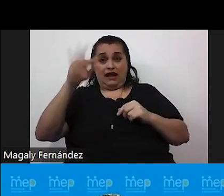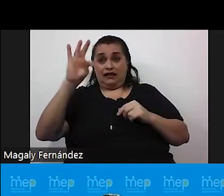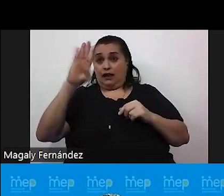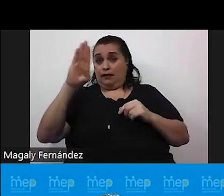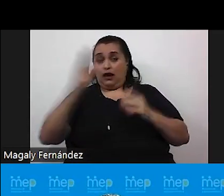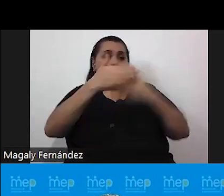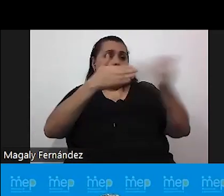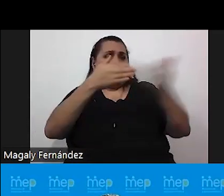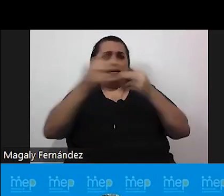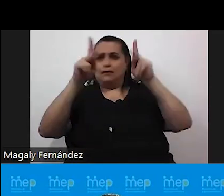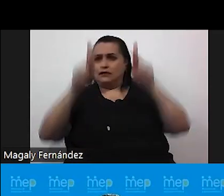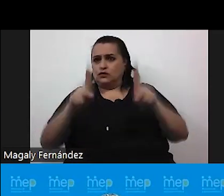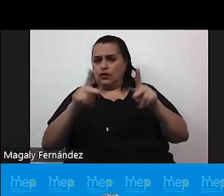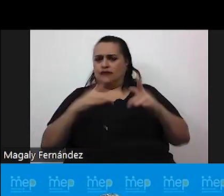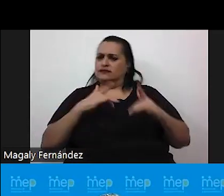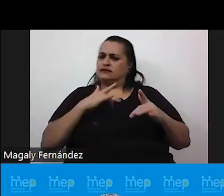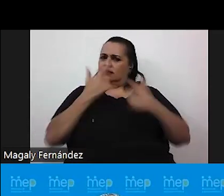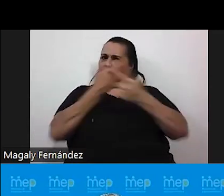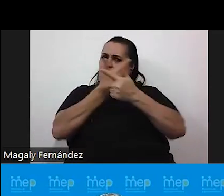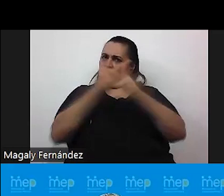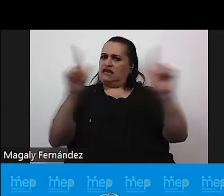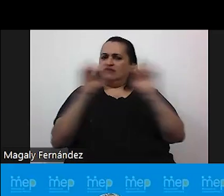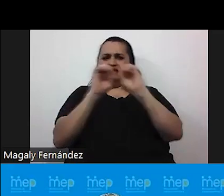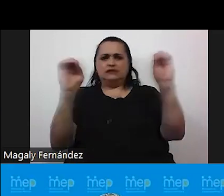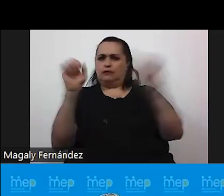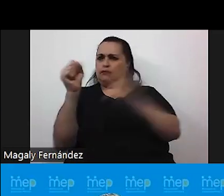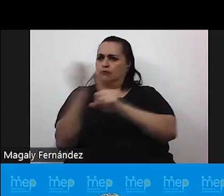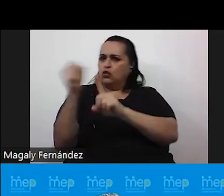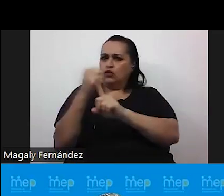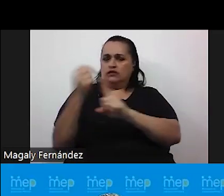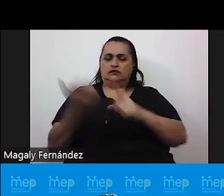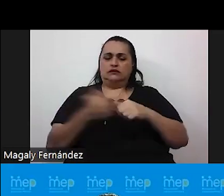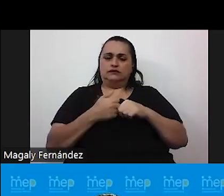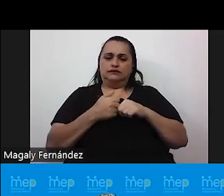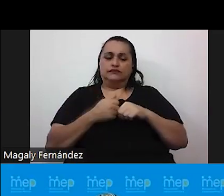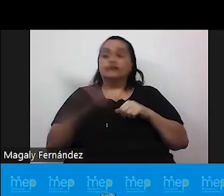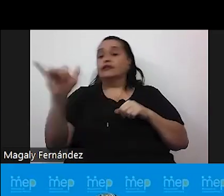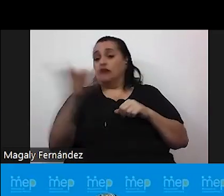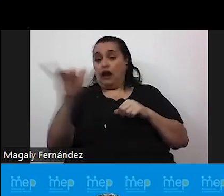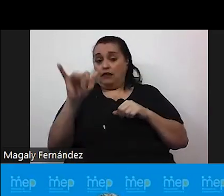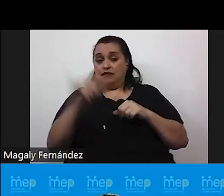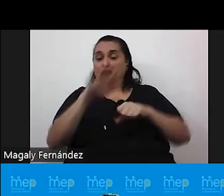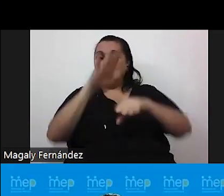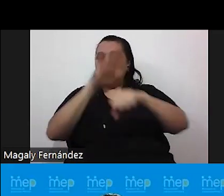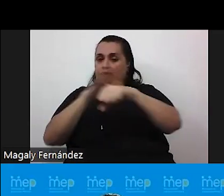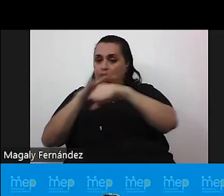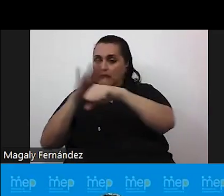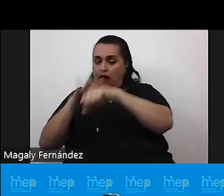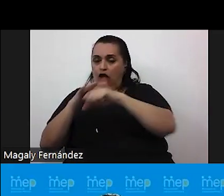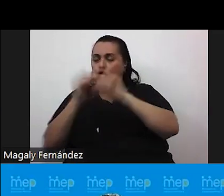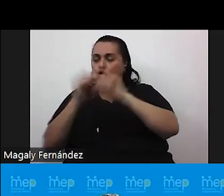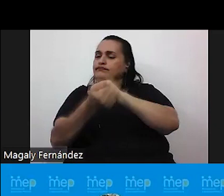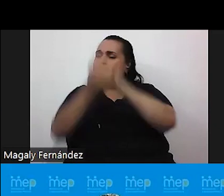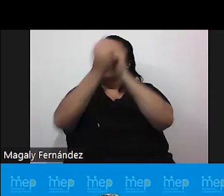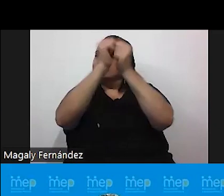pueda sentirse libre de violencia acá también nos hace un llamado a modificar